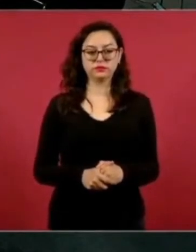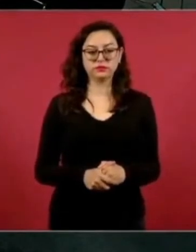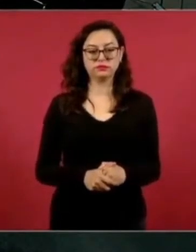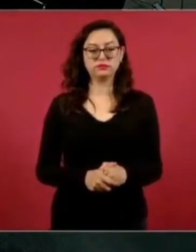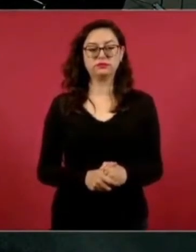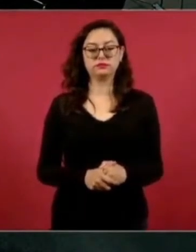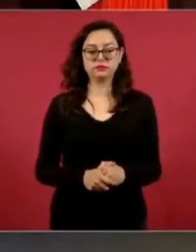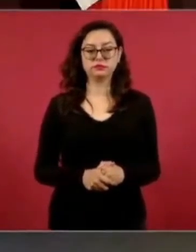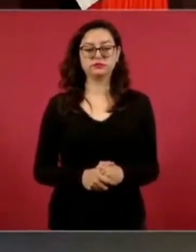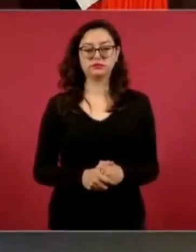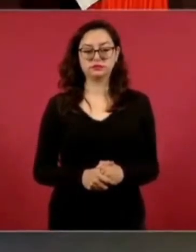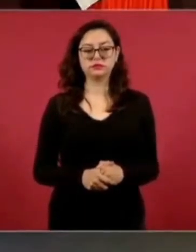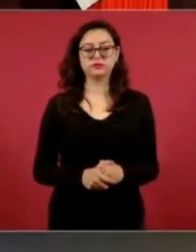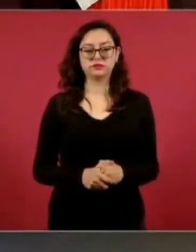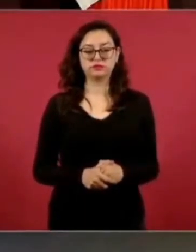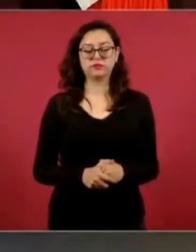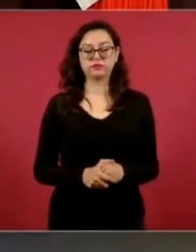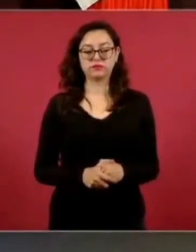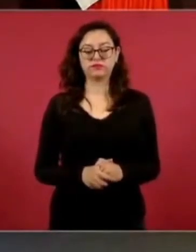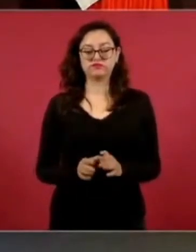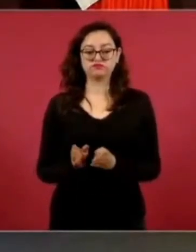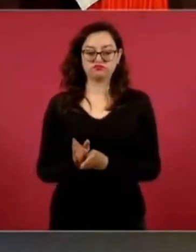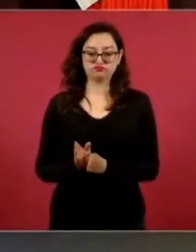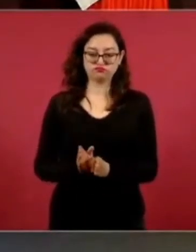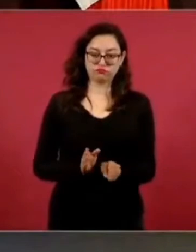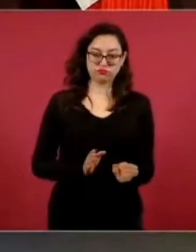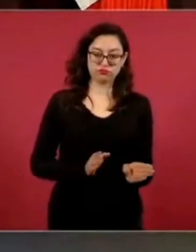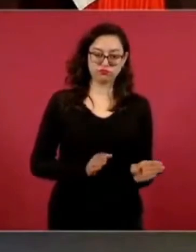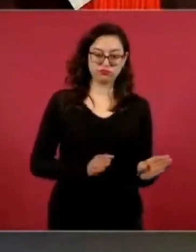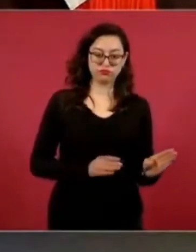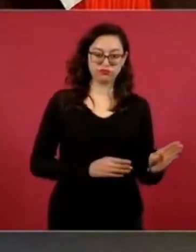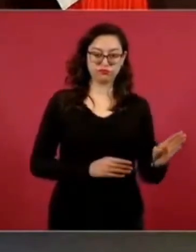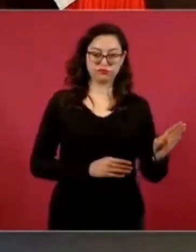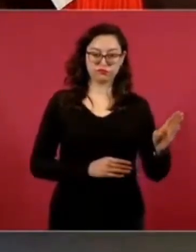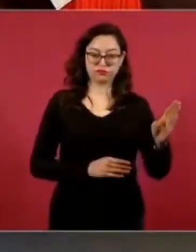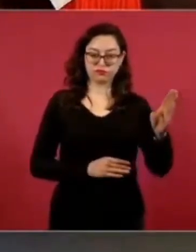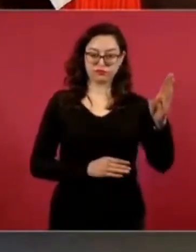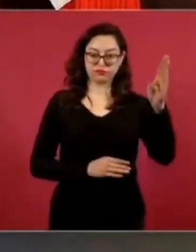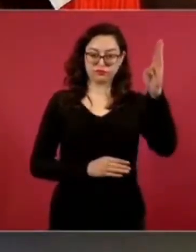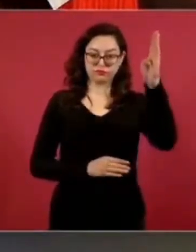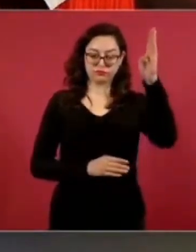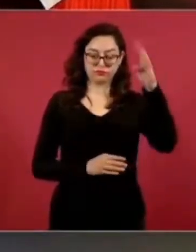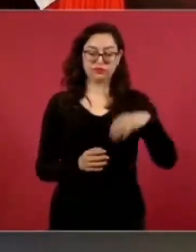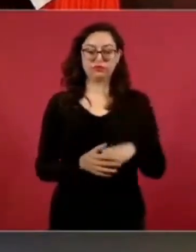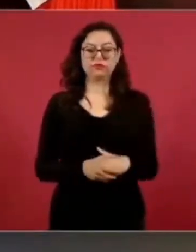Es Nogales, allá está, Mexicali, Tijuana, ¿no?